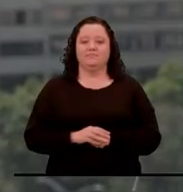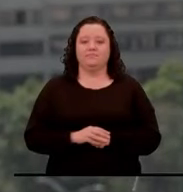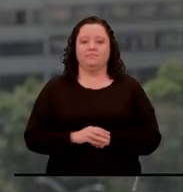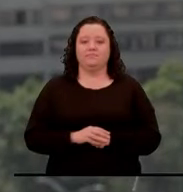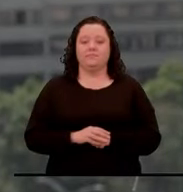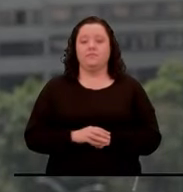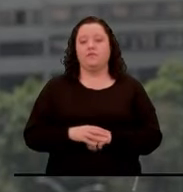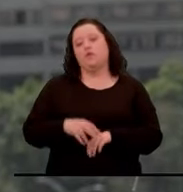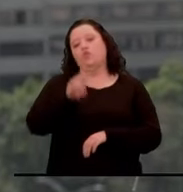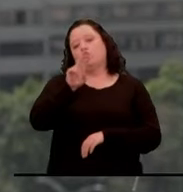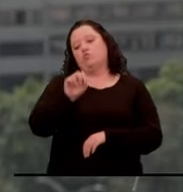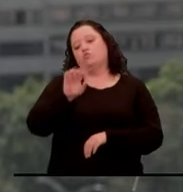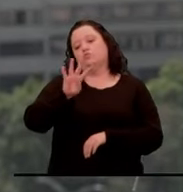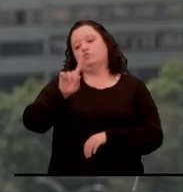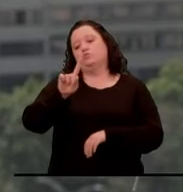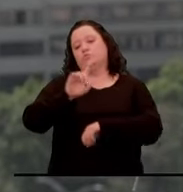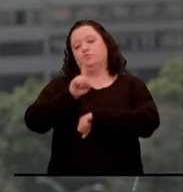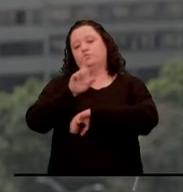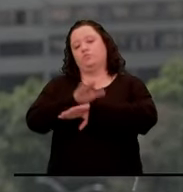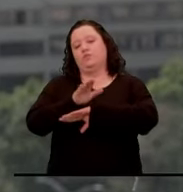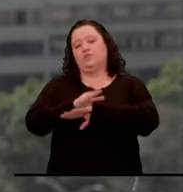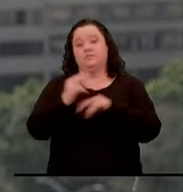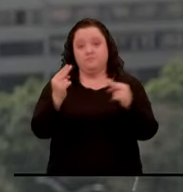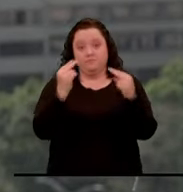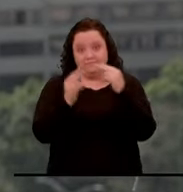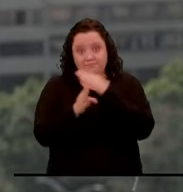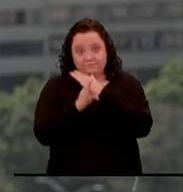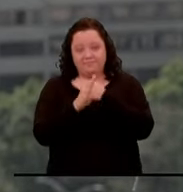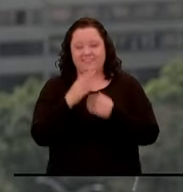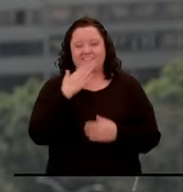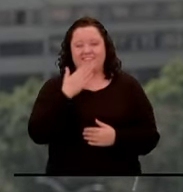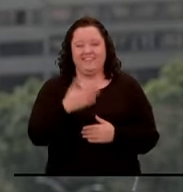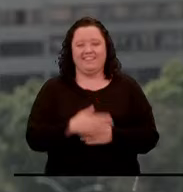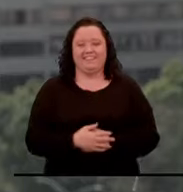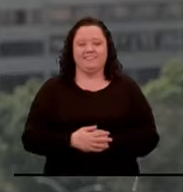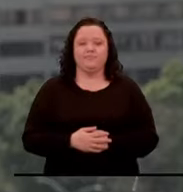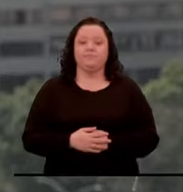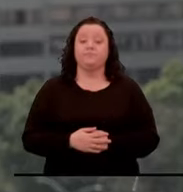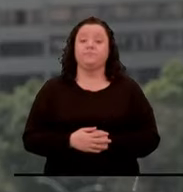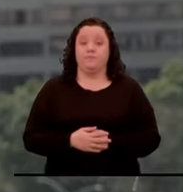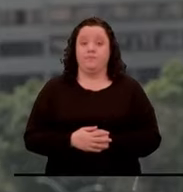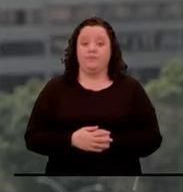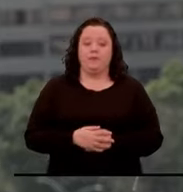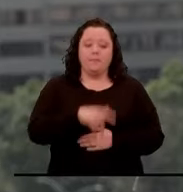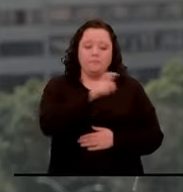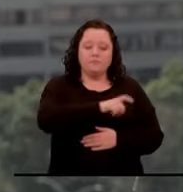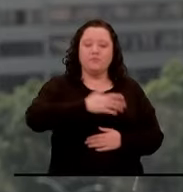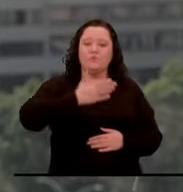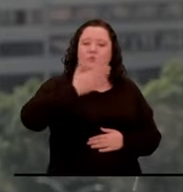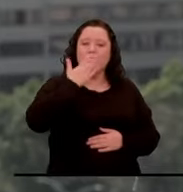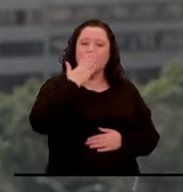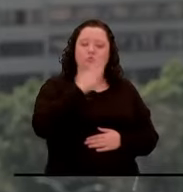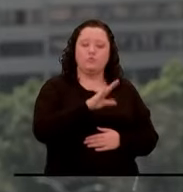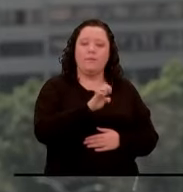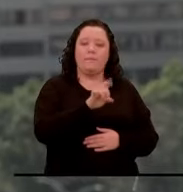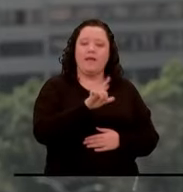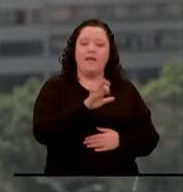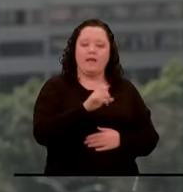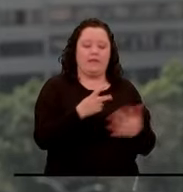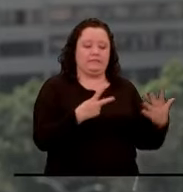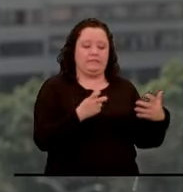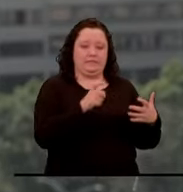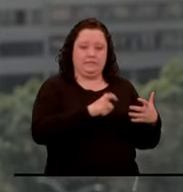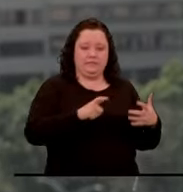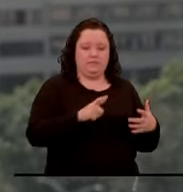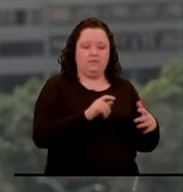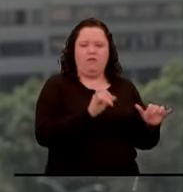Dos de la tarde, 41 minutos, gracias por continuar con nosotros. Tras la salida de más de 700 indígenas de la comunidad de Embera, que por casi un